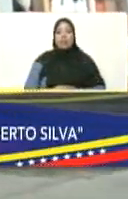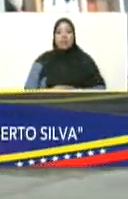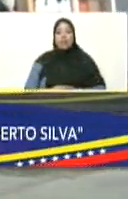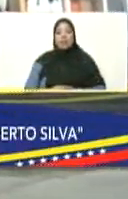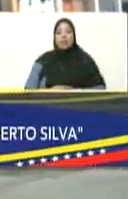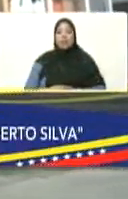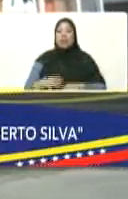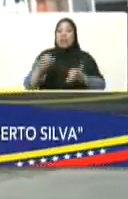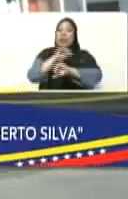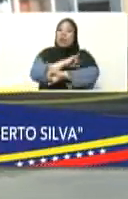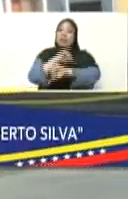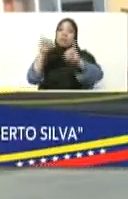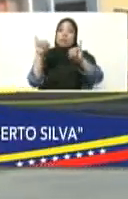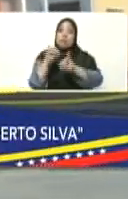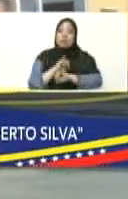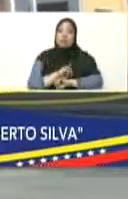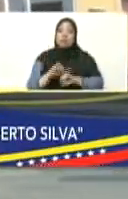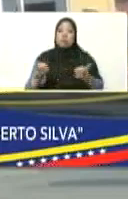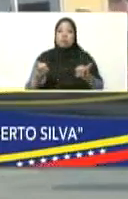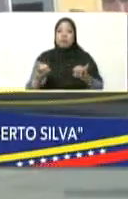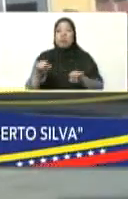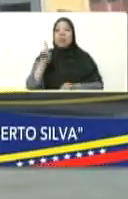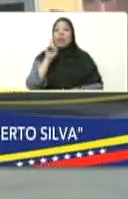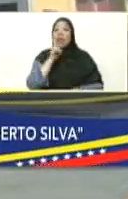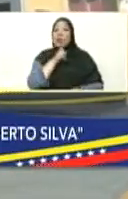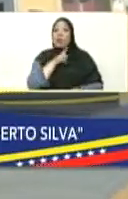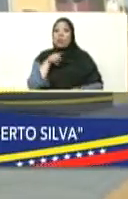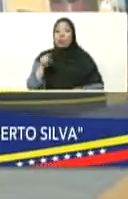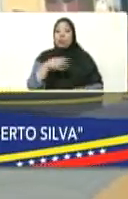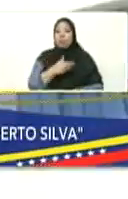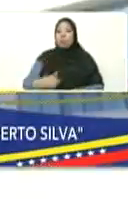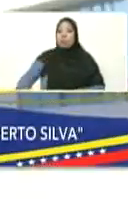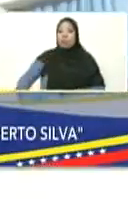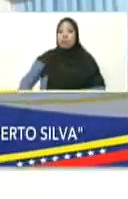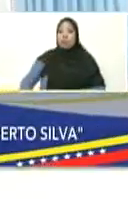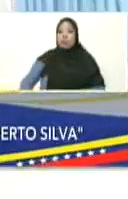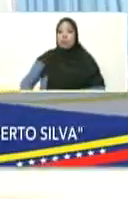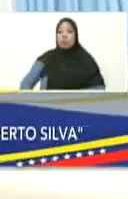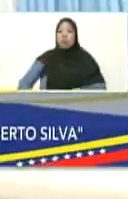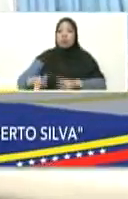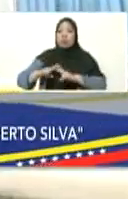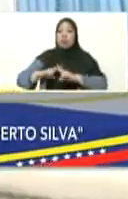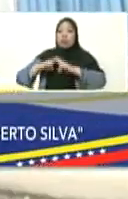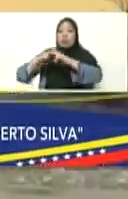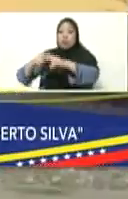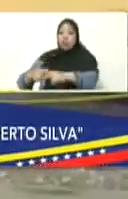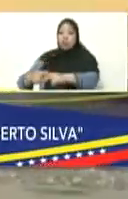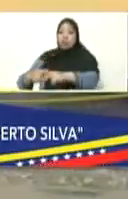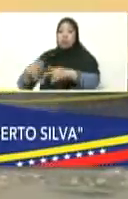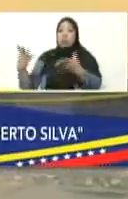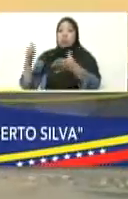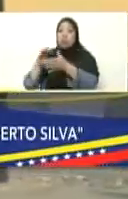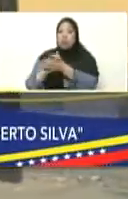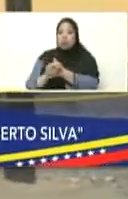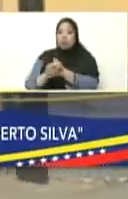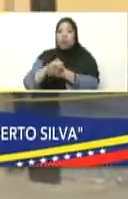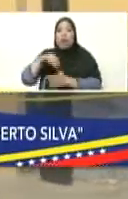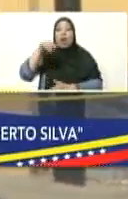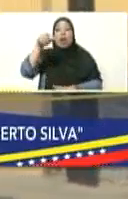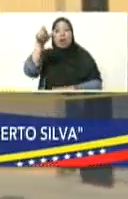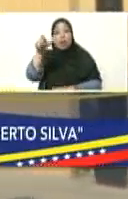la felicidad yo quiero en nombre suyo mi comandante presidente pues entregarle a la compañera Adriana pues